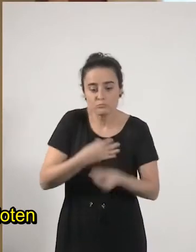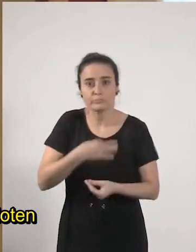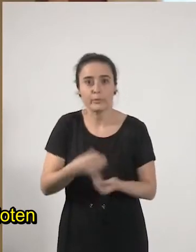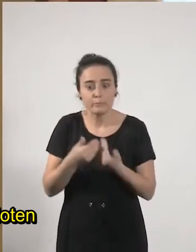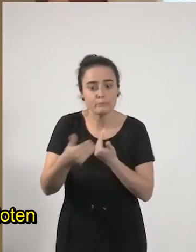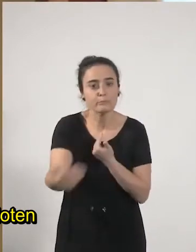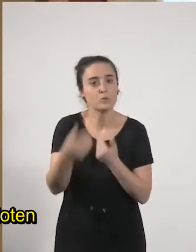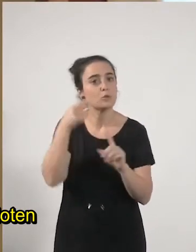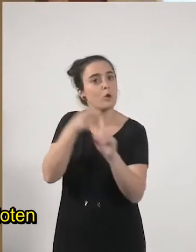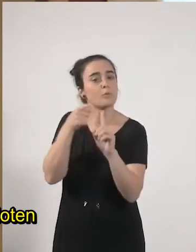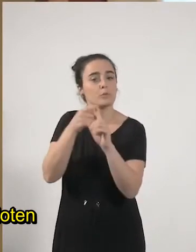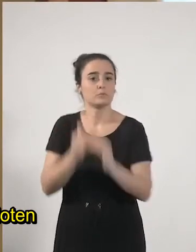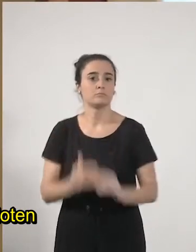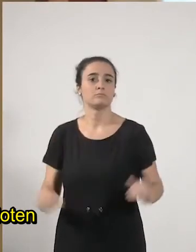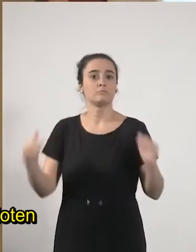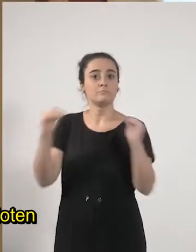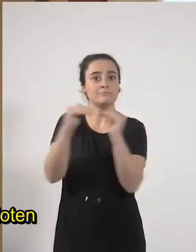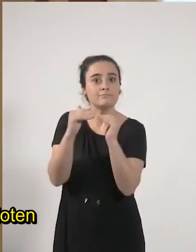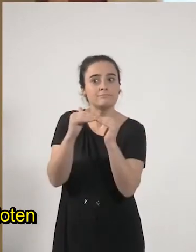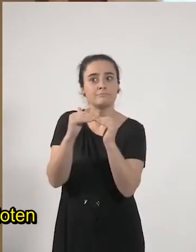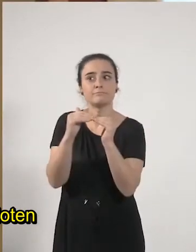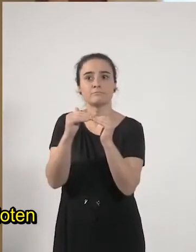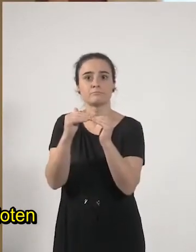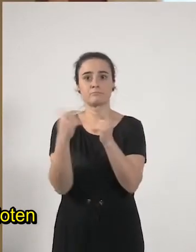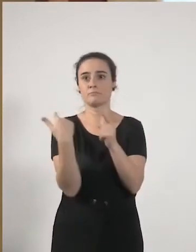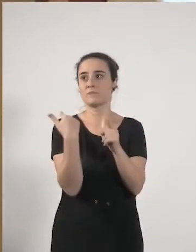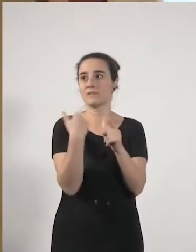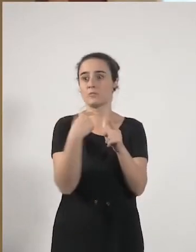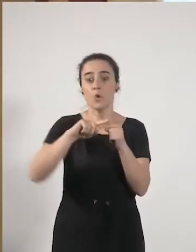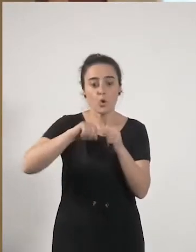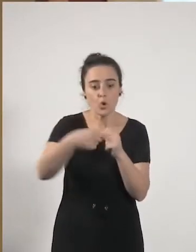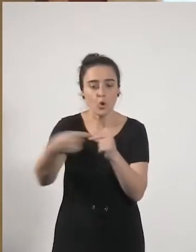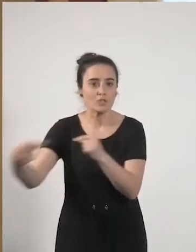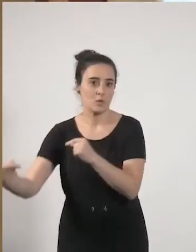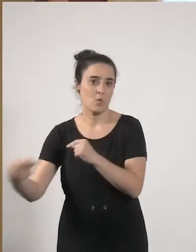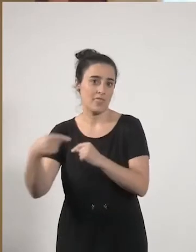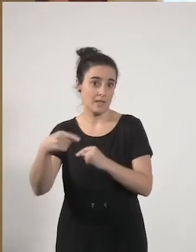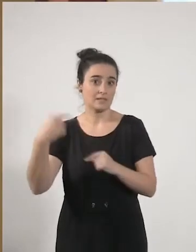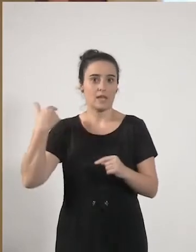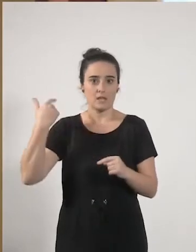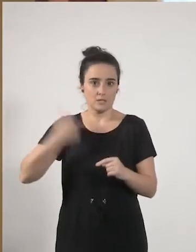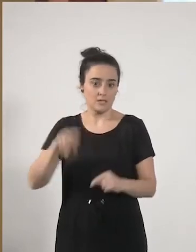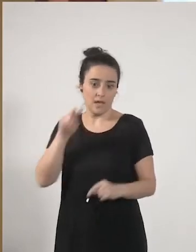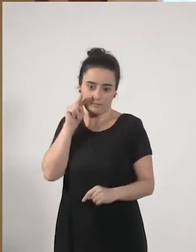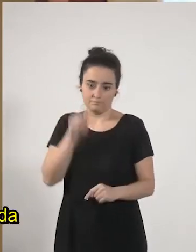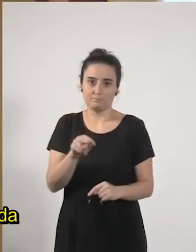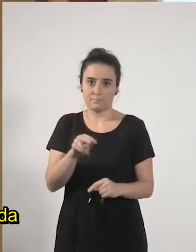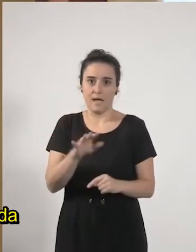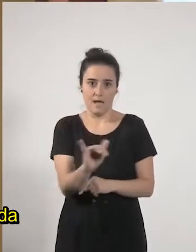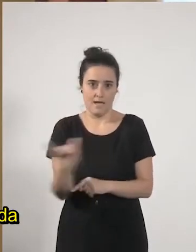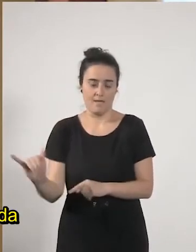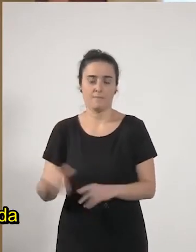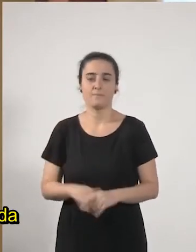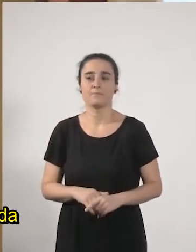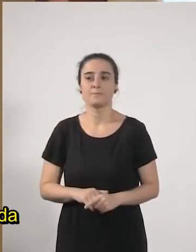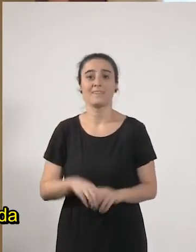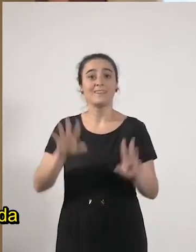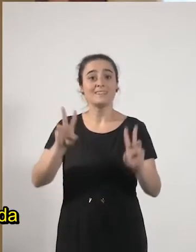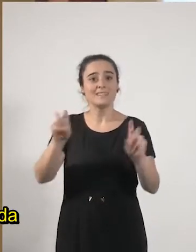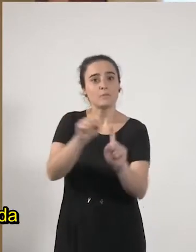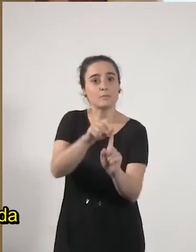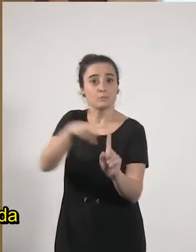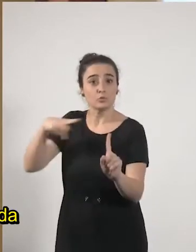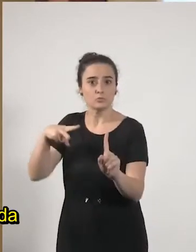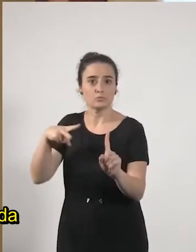berdintasunari eragiten dizkioten askotariko ondorioak jadanik ikusten ari gara. Genero ikuspegia txertatzen